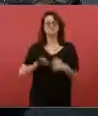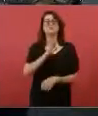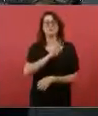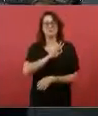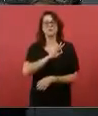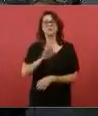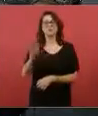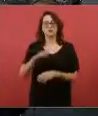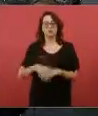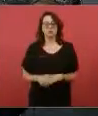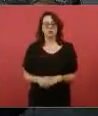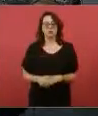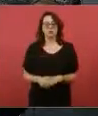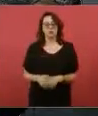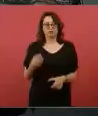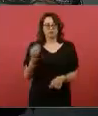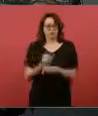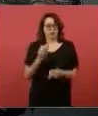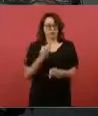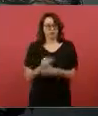Ya no hay gasolinazos.